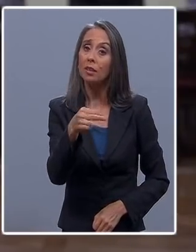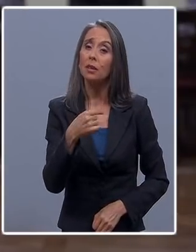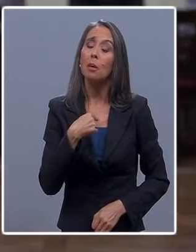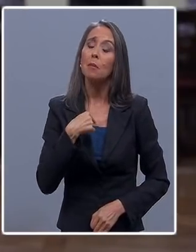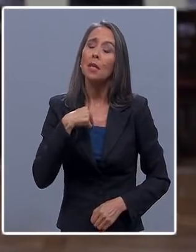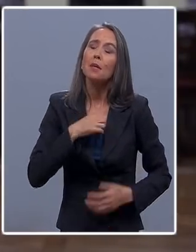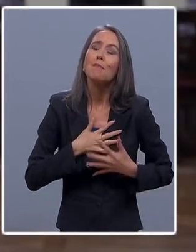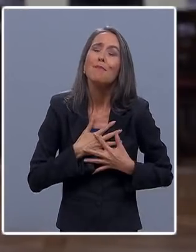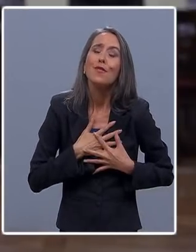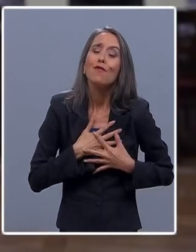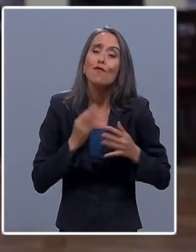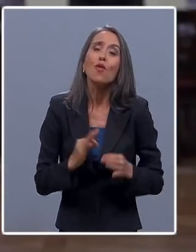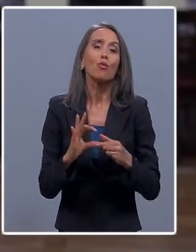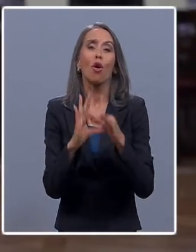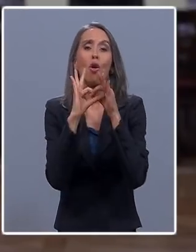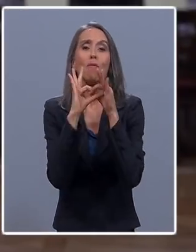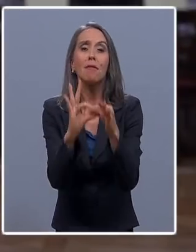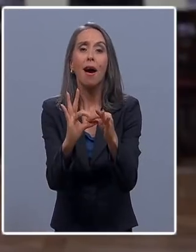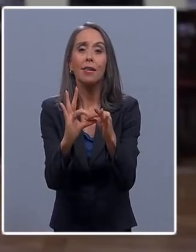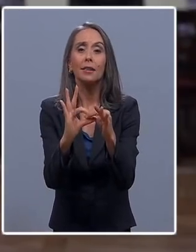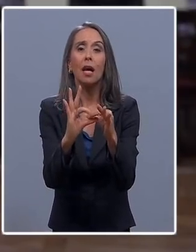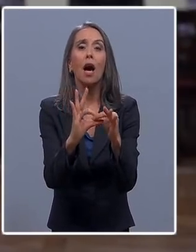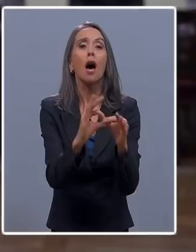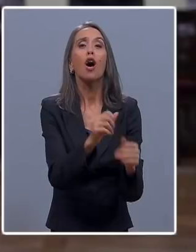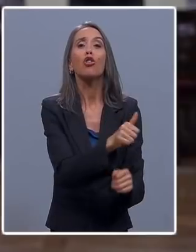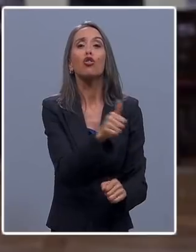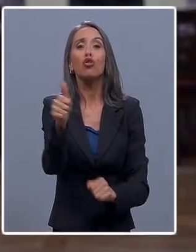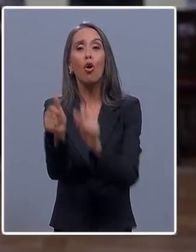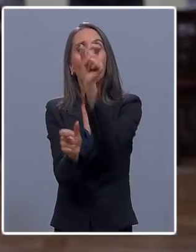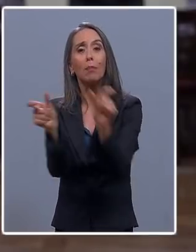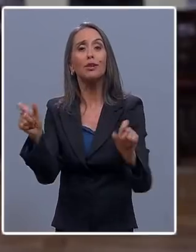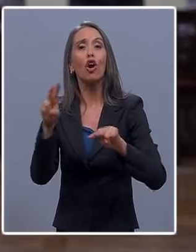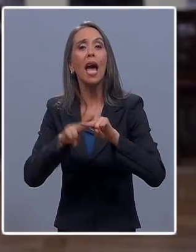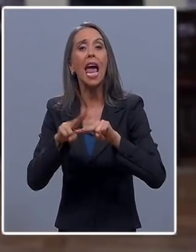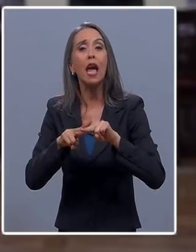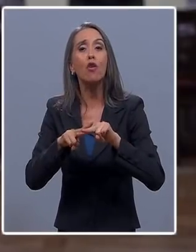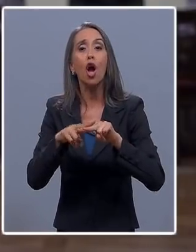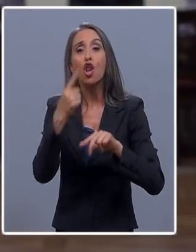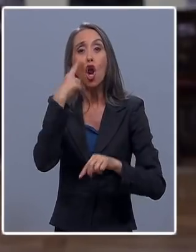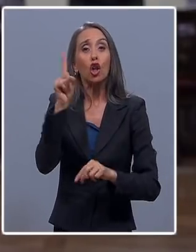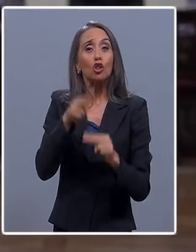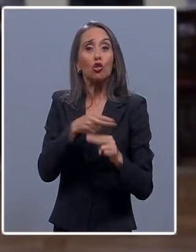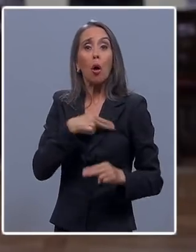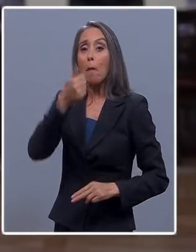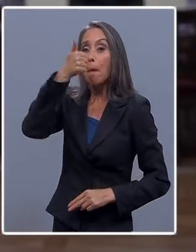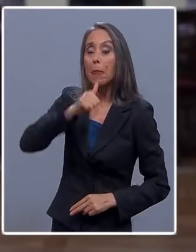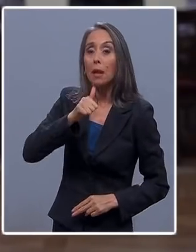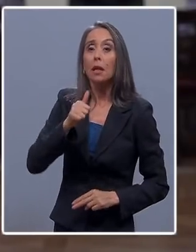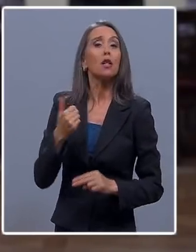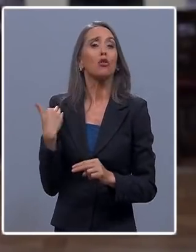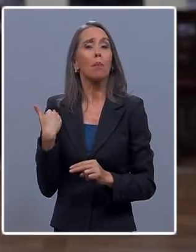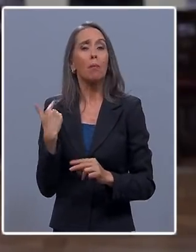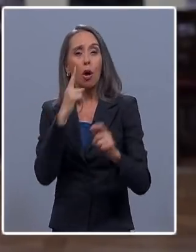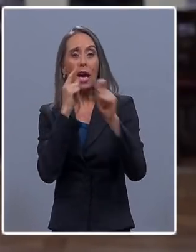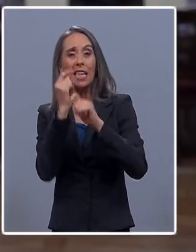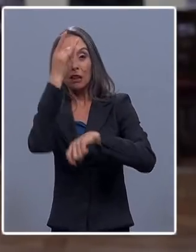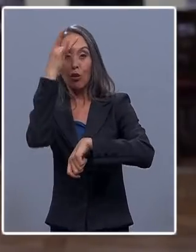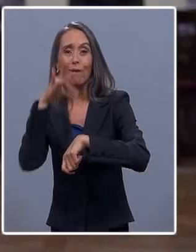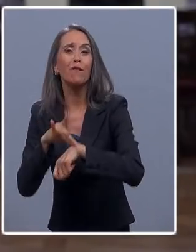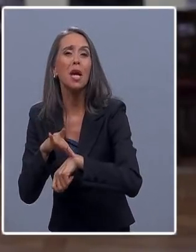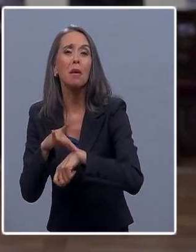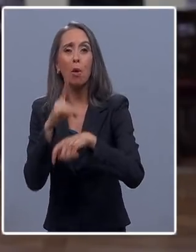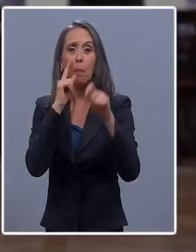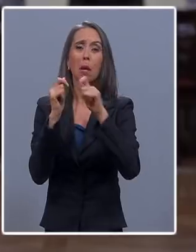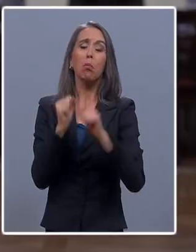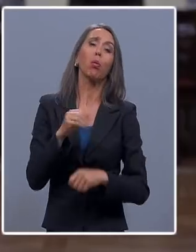profunda gratitud con todos esos héroes anónimos que han estado dispuestos a poner en riesgo su propia salud y sus